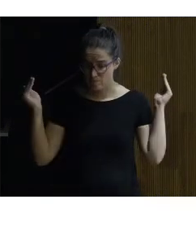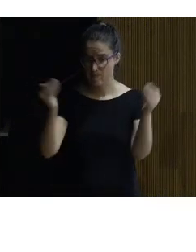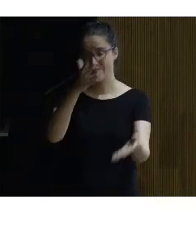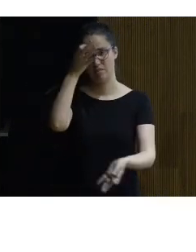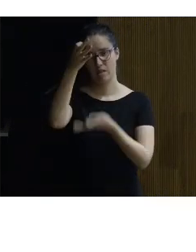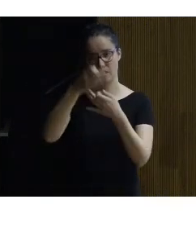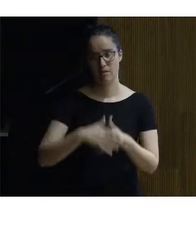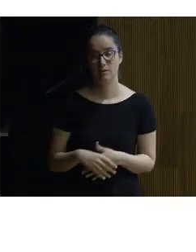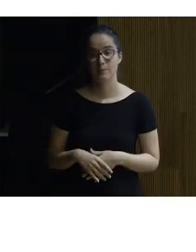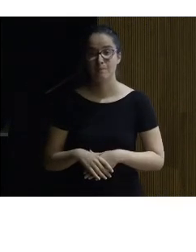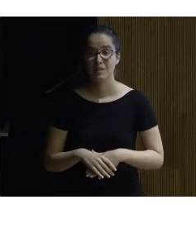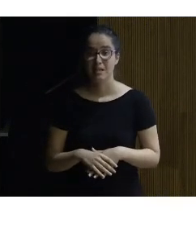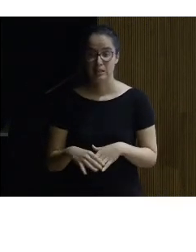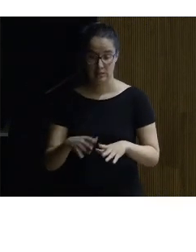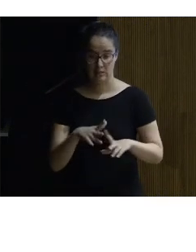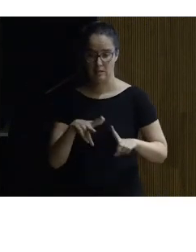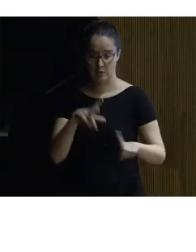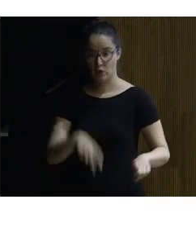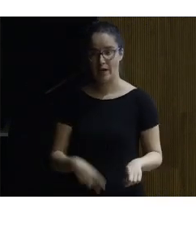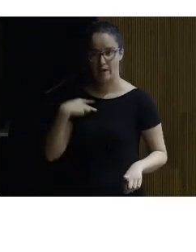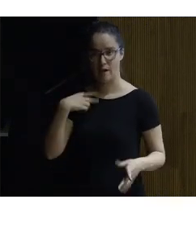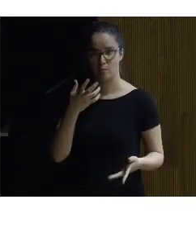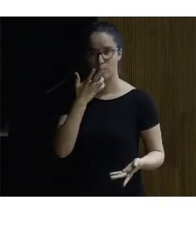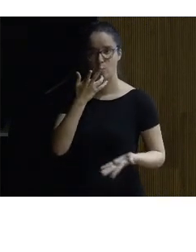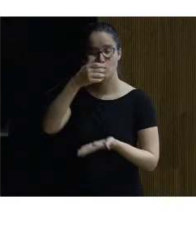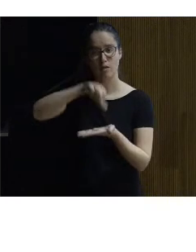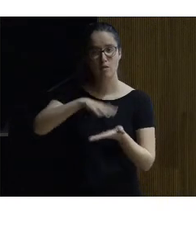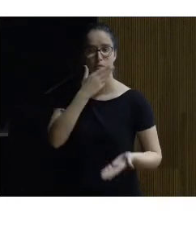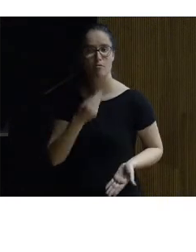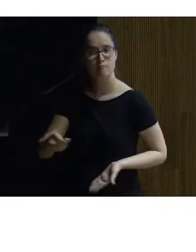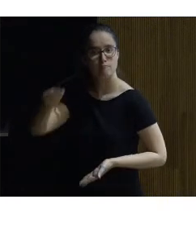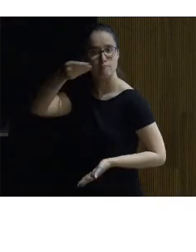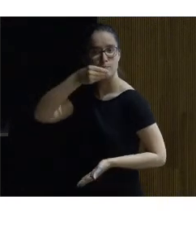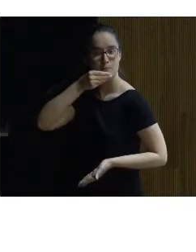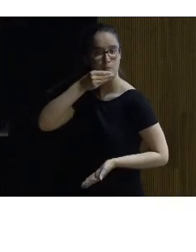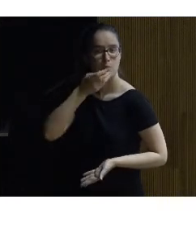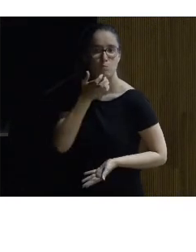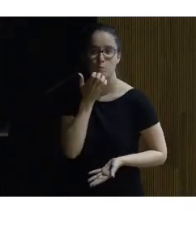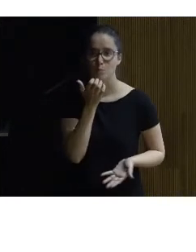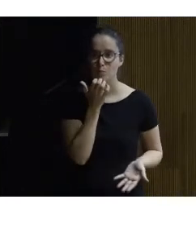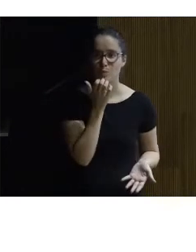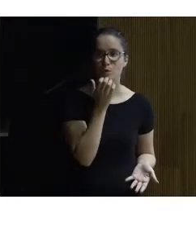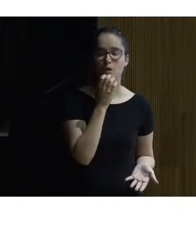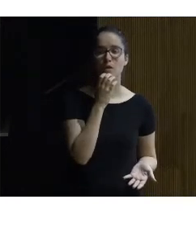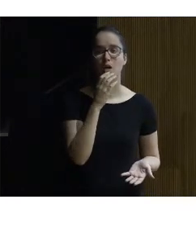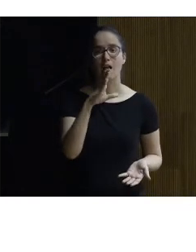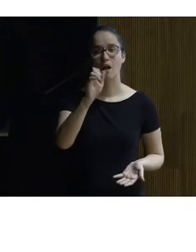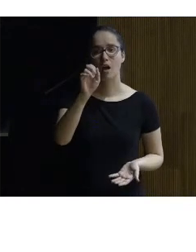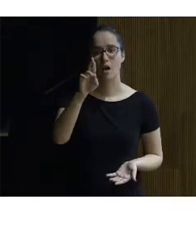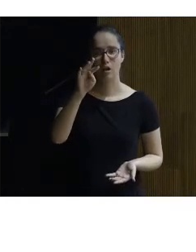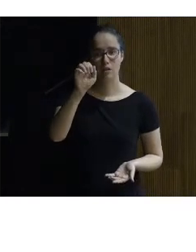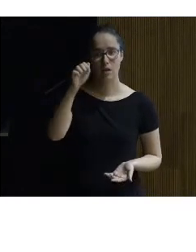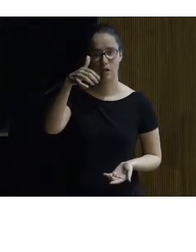detalles y ese panorámica pues por ejemplo una ciudad hermosa envuelta en brumas como puede ser Cartagena de Indias